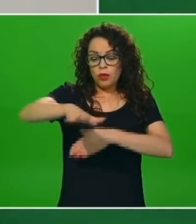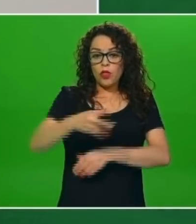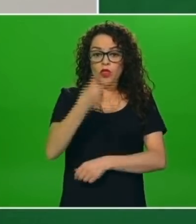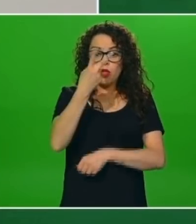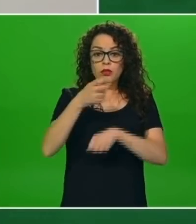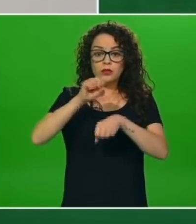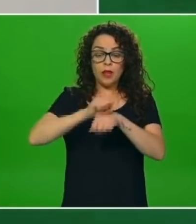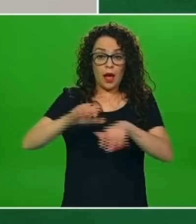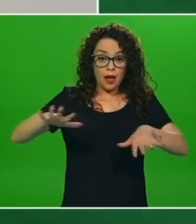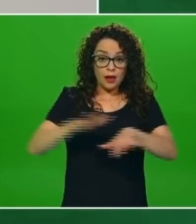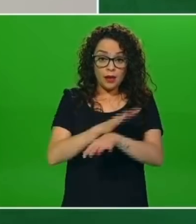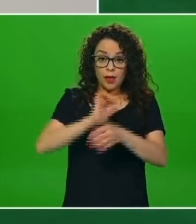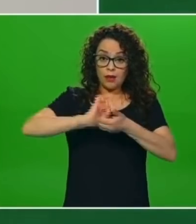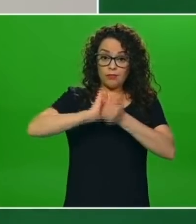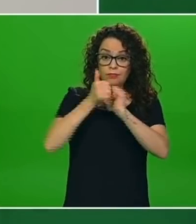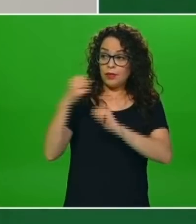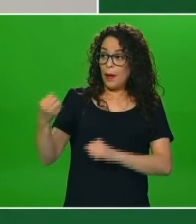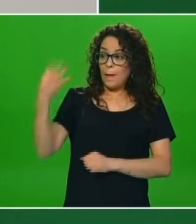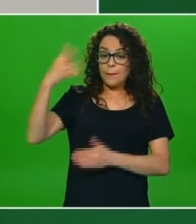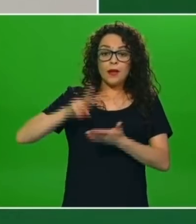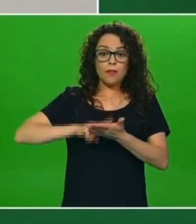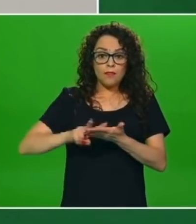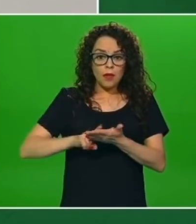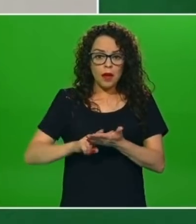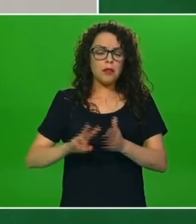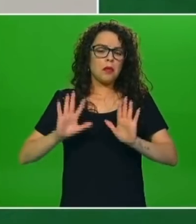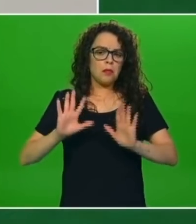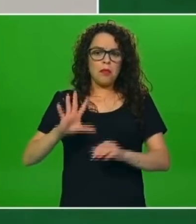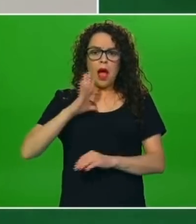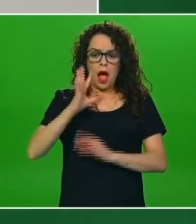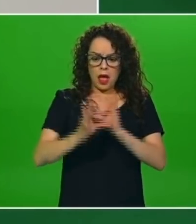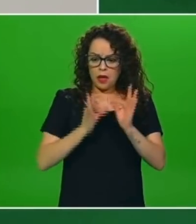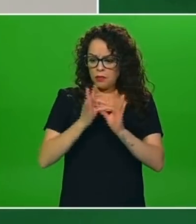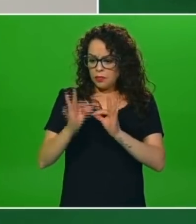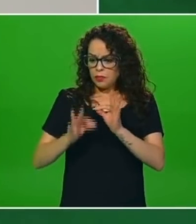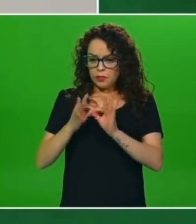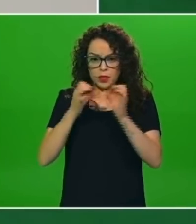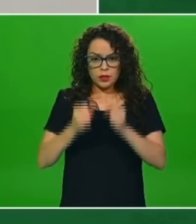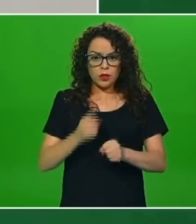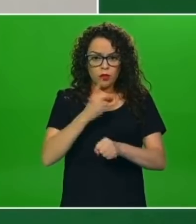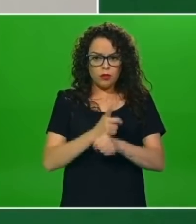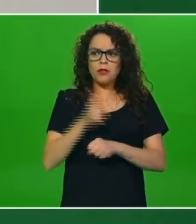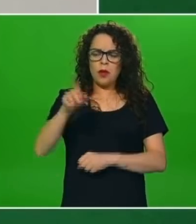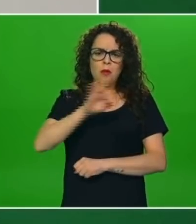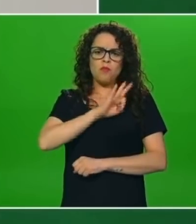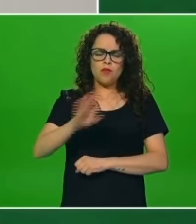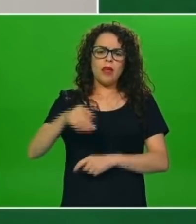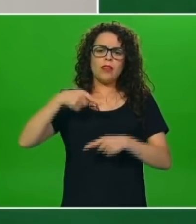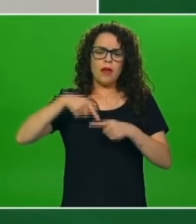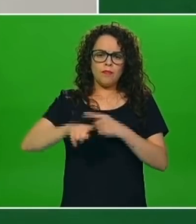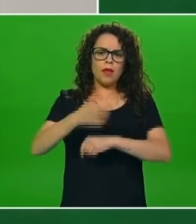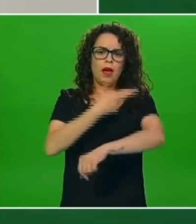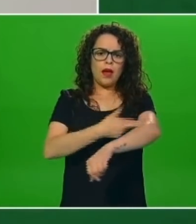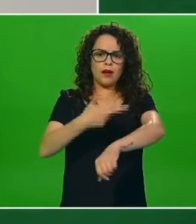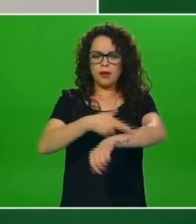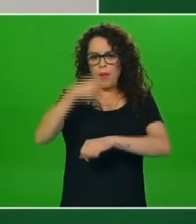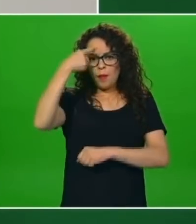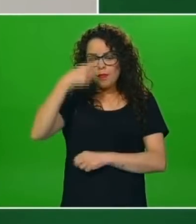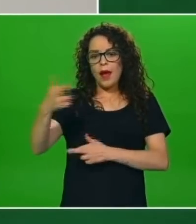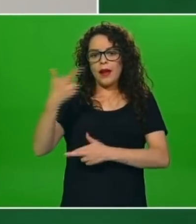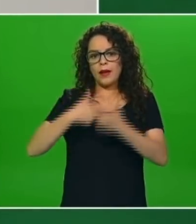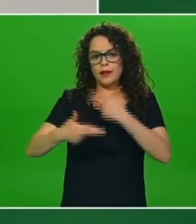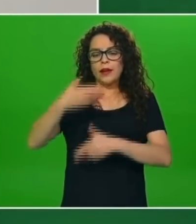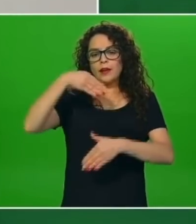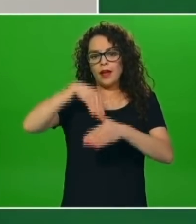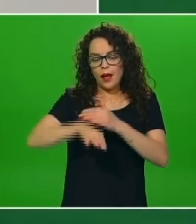sin ningún problema, si cuentan con todos estos elementos de seguridad, pueden llevar a cabo sus clases presenciales. Campeche lo que